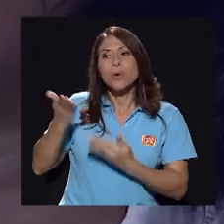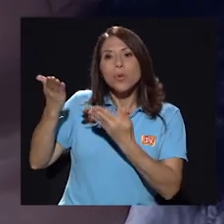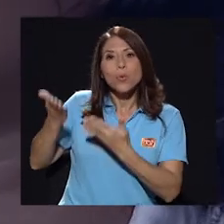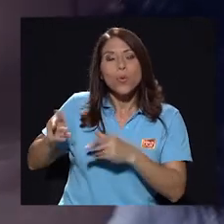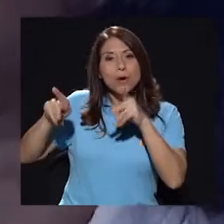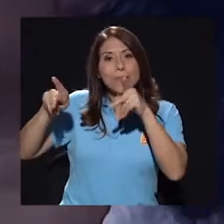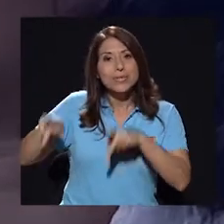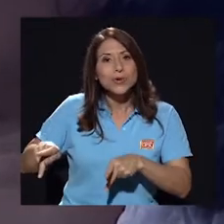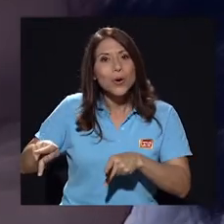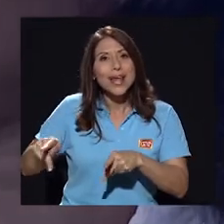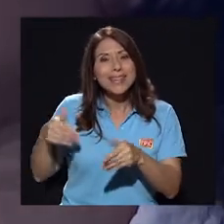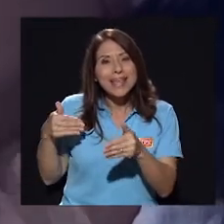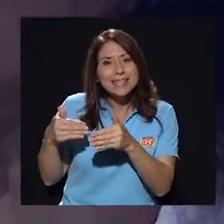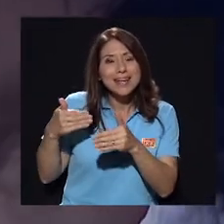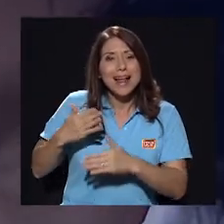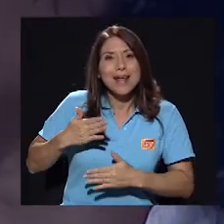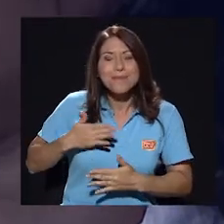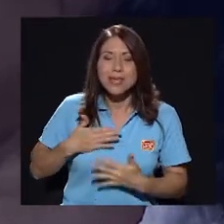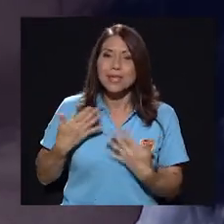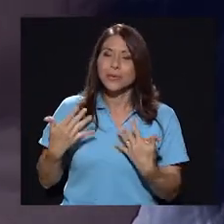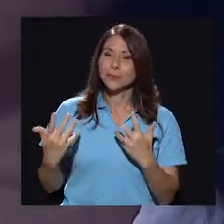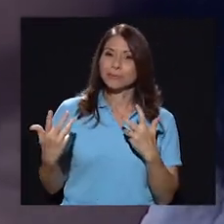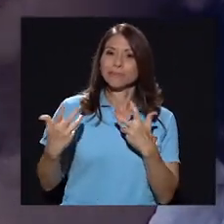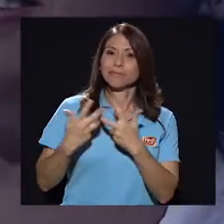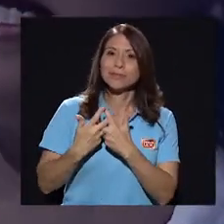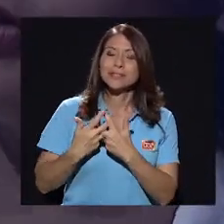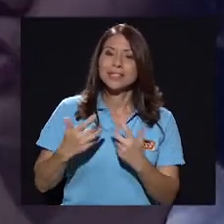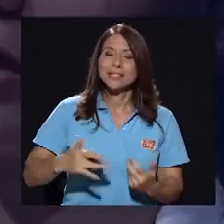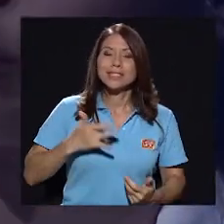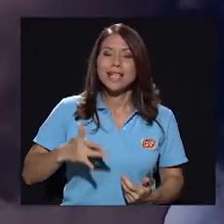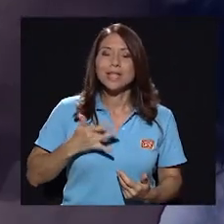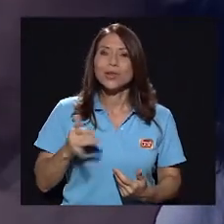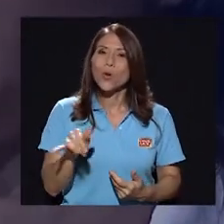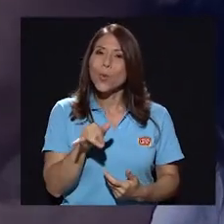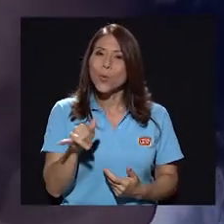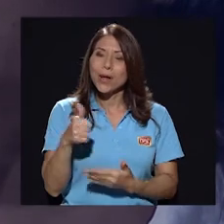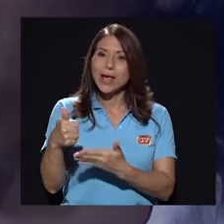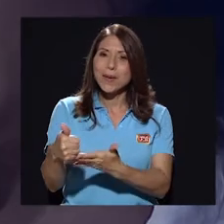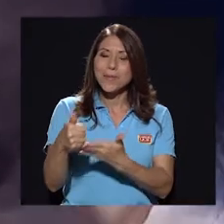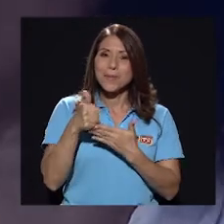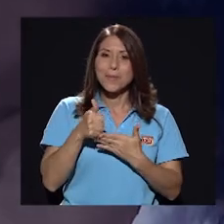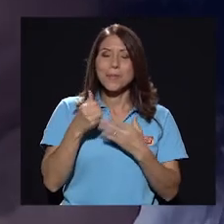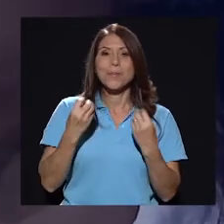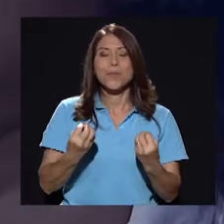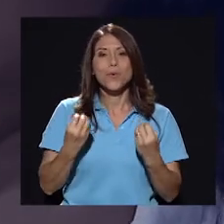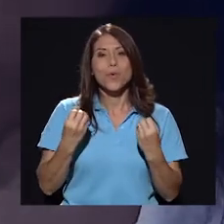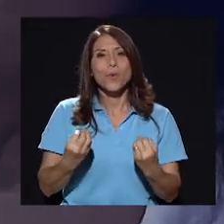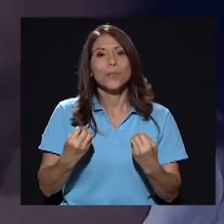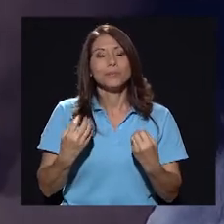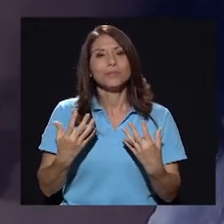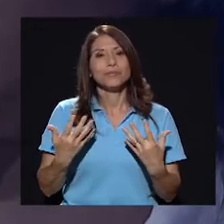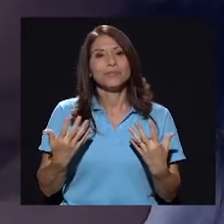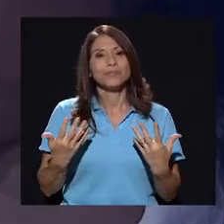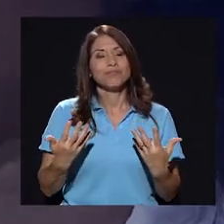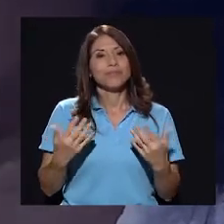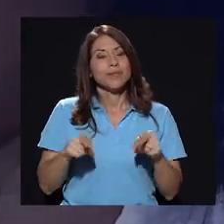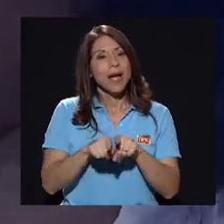tan cercana eso, ¿verdad? Y eso siento como que me ayudó muchísimo